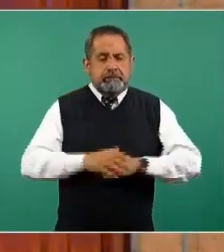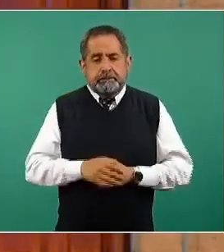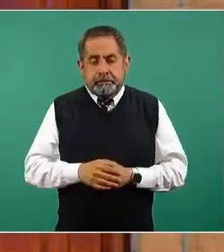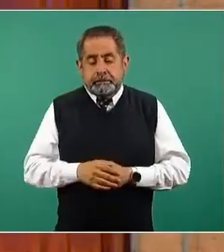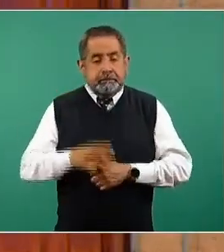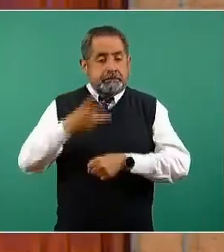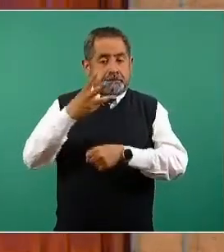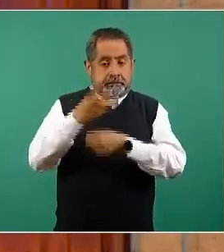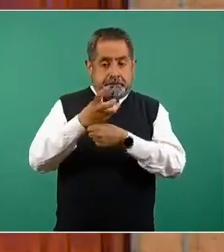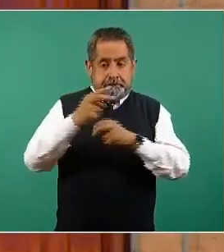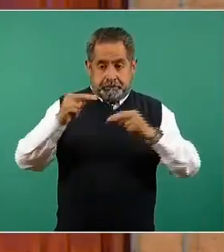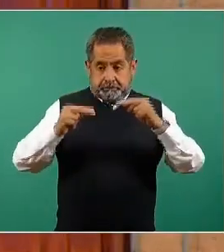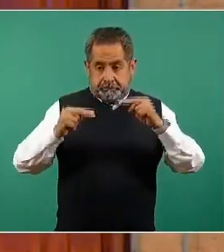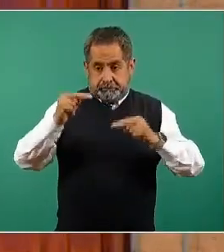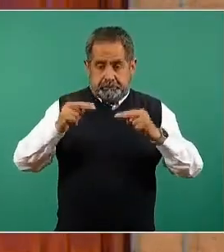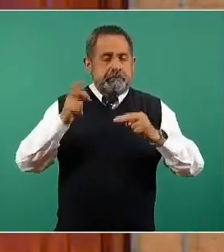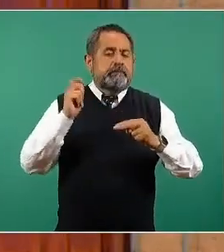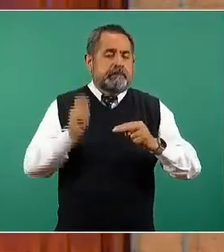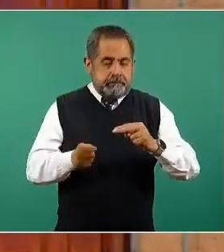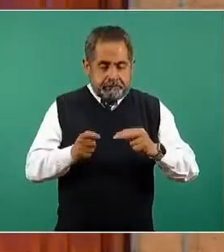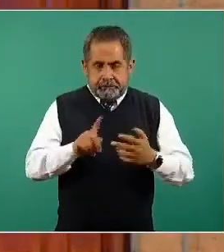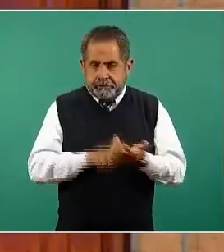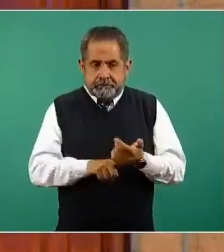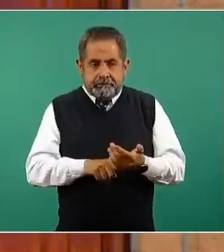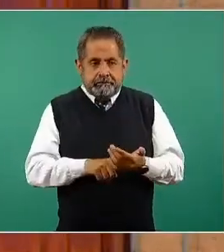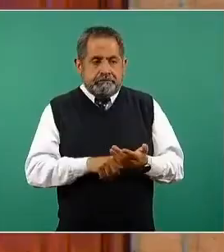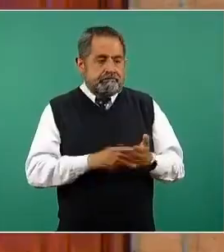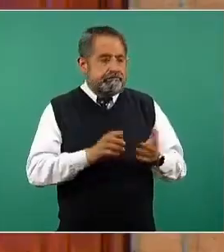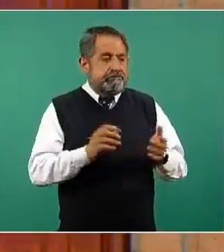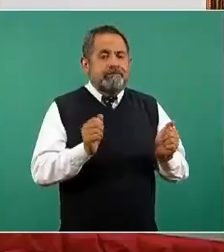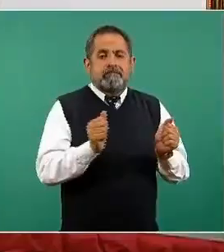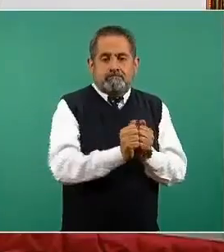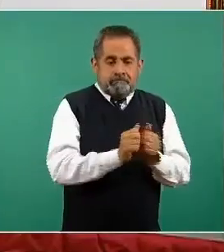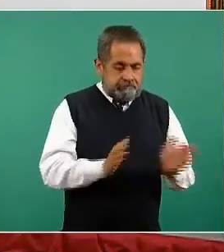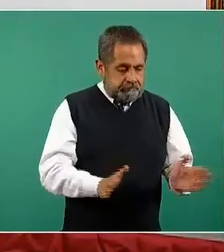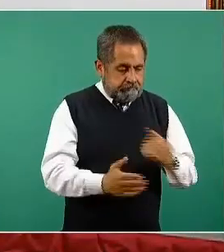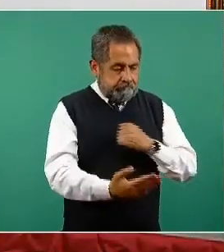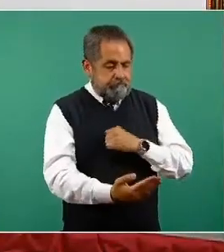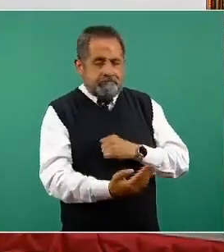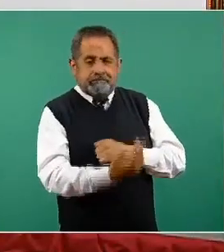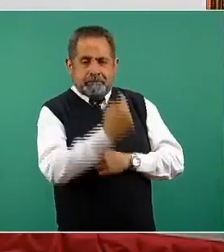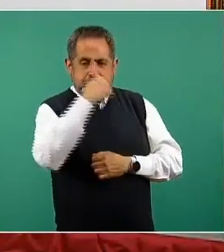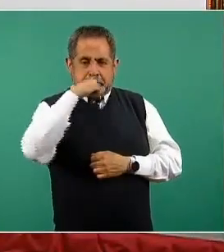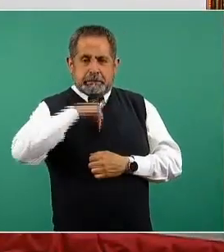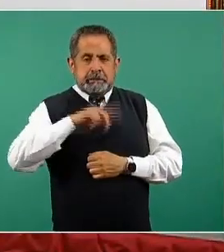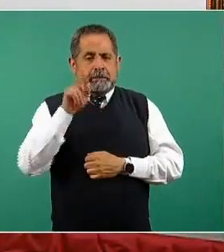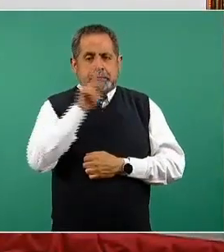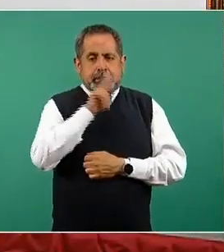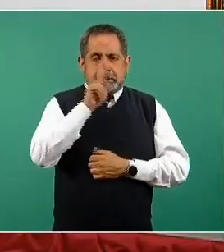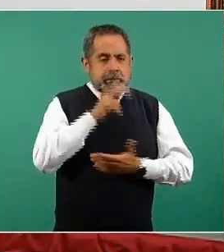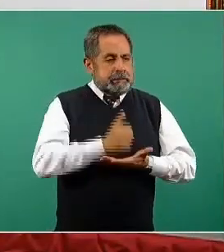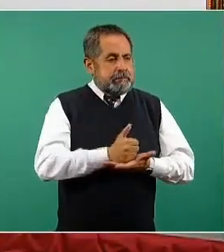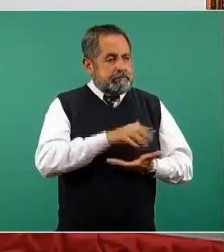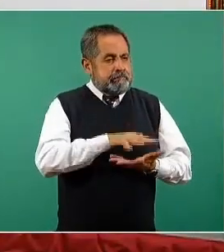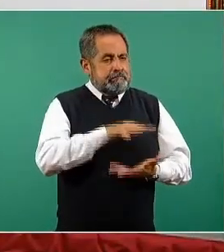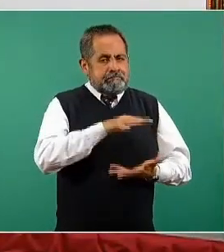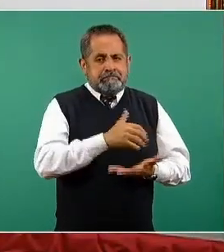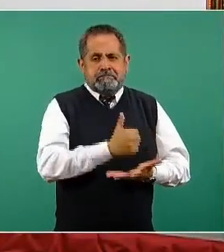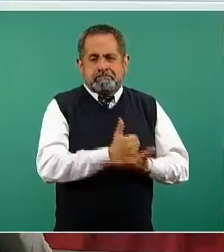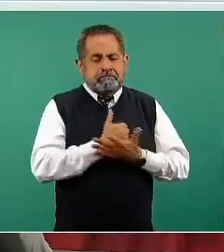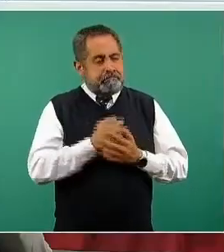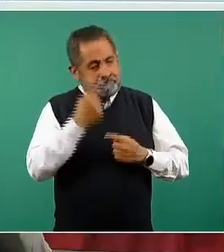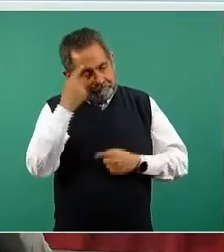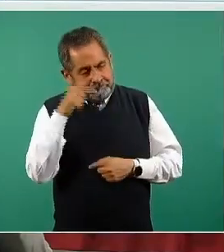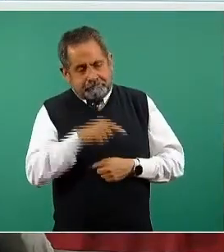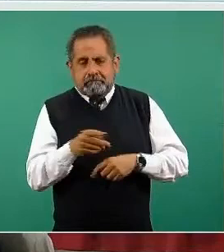tercer nivel o aquellos pacientes que en su momento requieren de camas con ventilador, de la atención más especializada con la que se cuenta para la